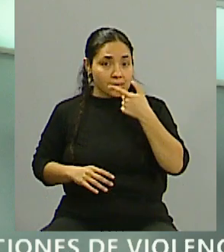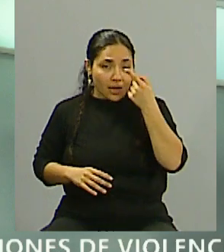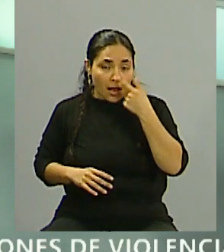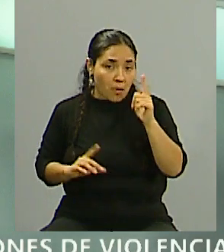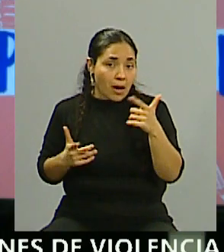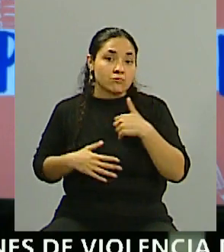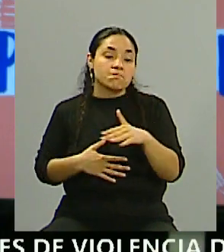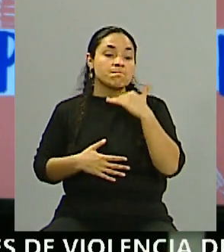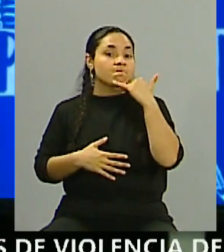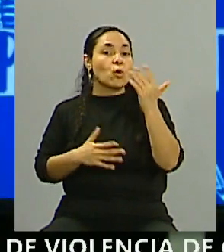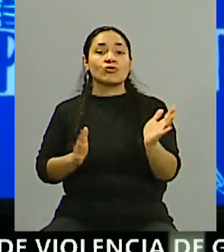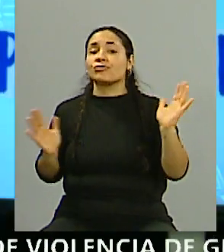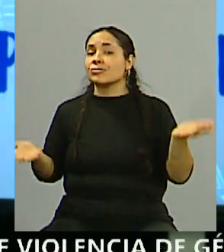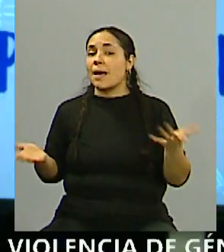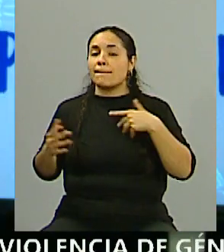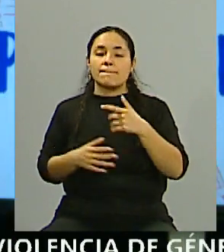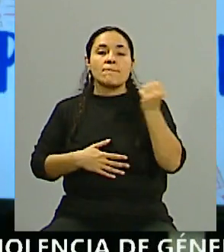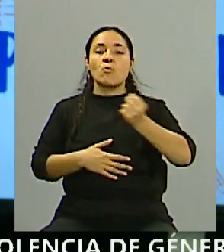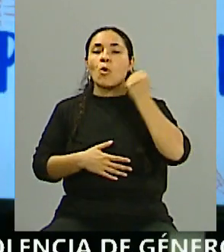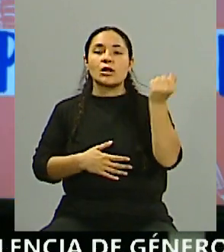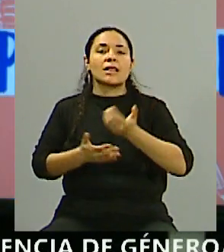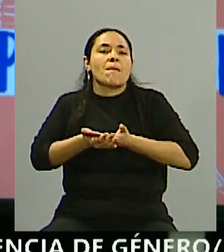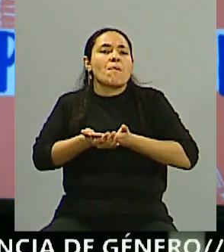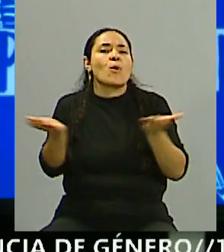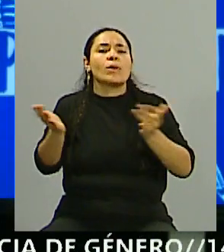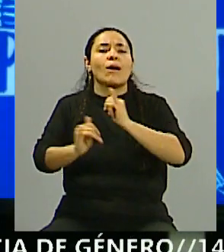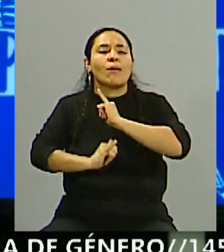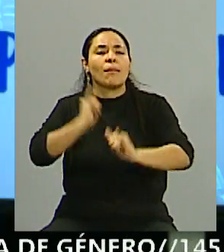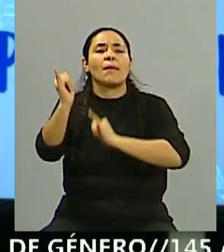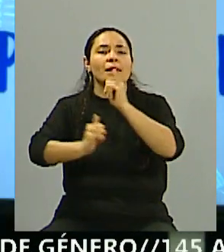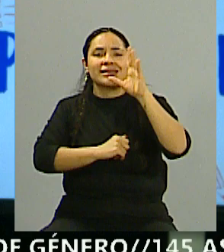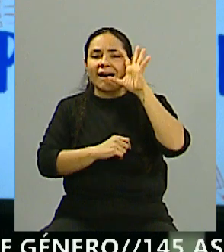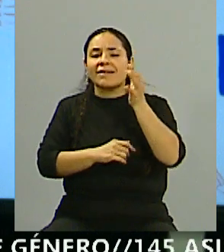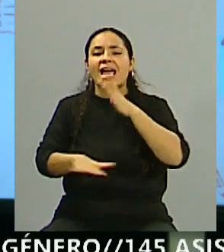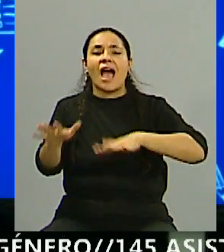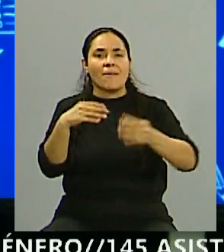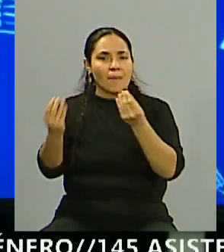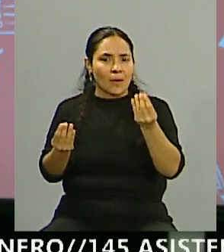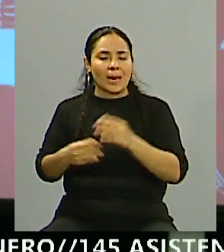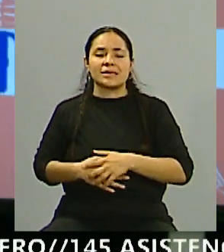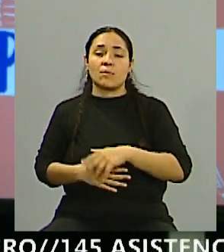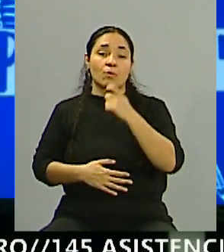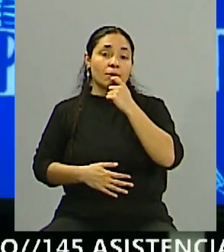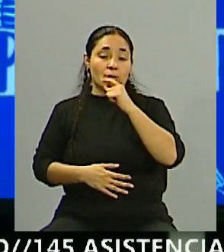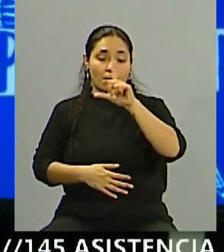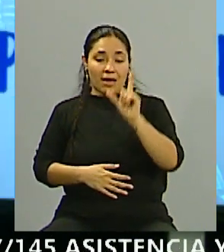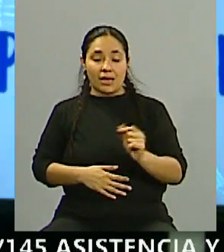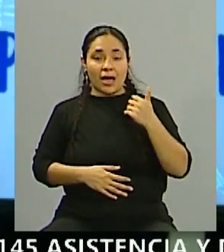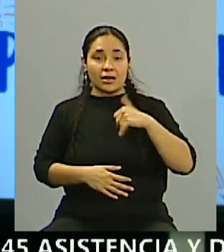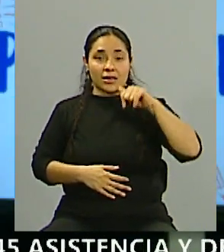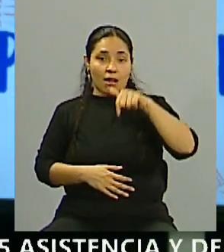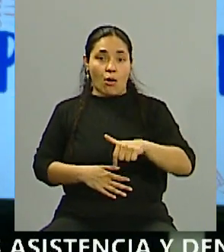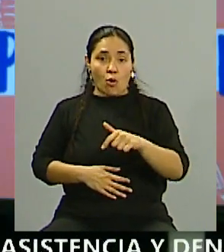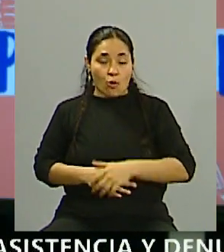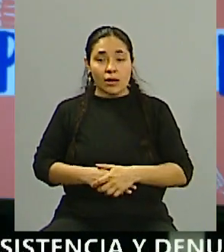Me parece que en principio es ponerlo en la agenda pública, saber qué vamos a hacer con esto. Por ejemplo, Argentina hoy, a pesar de que